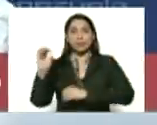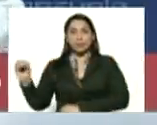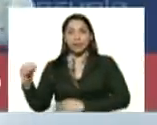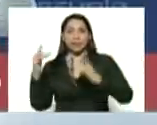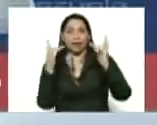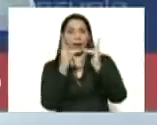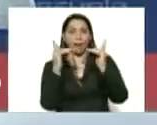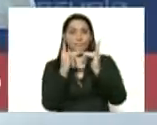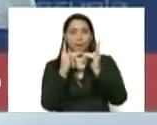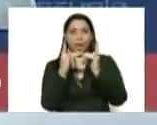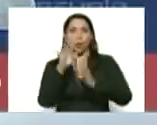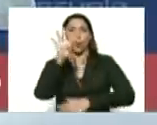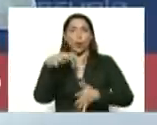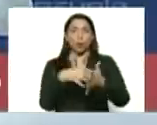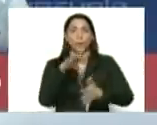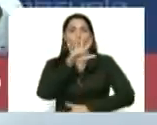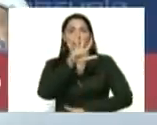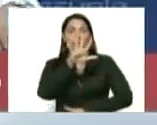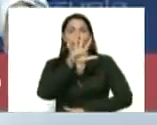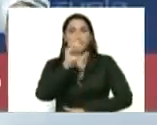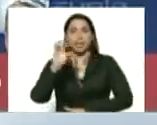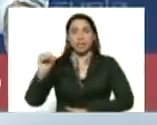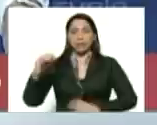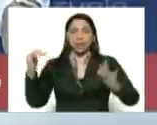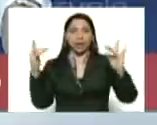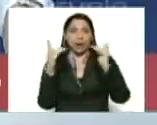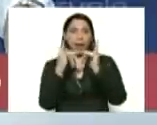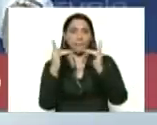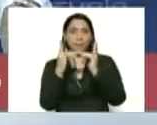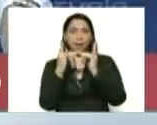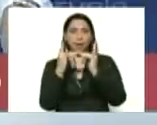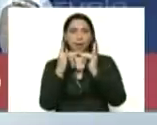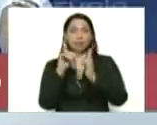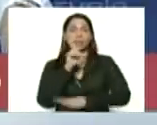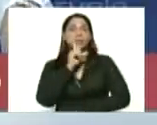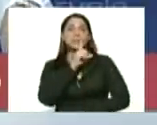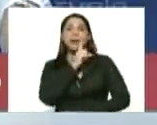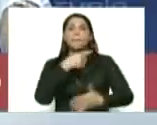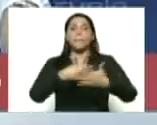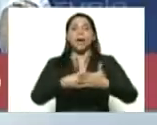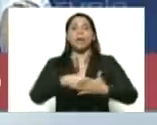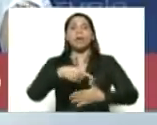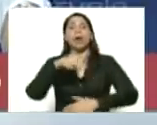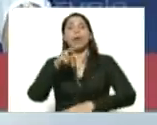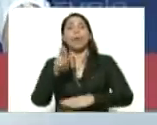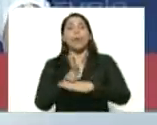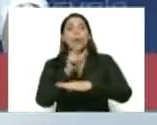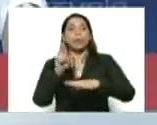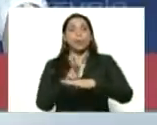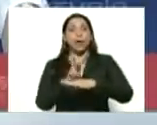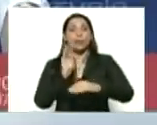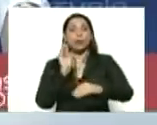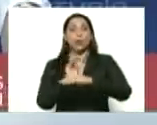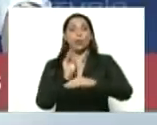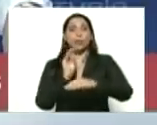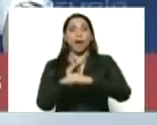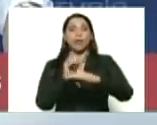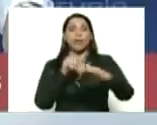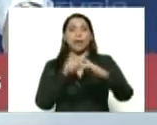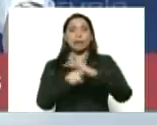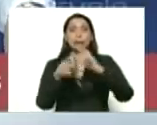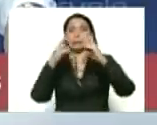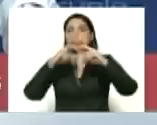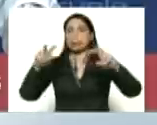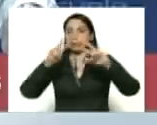y 4.500 camas de las llamadas unidades de cuidados intensivos. Venezuela allí